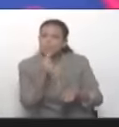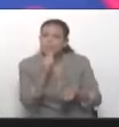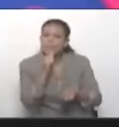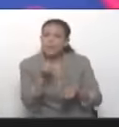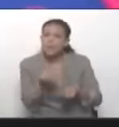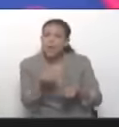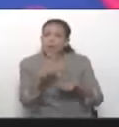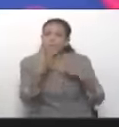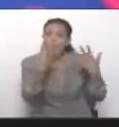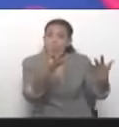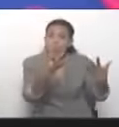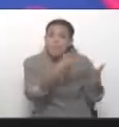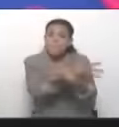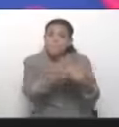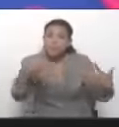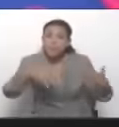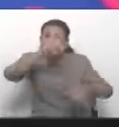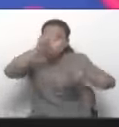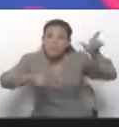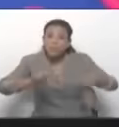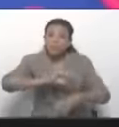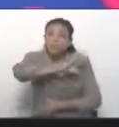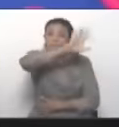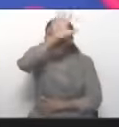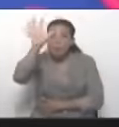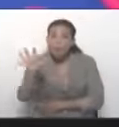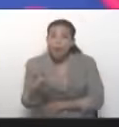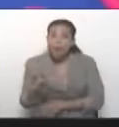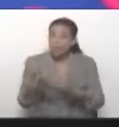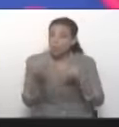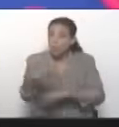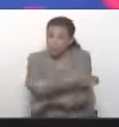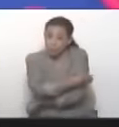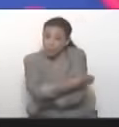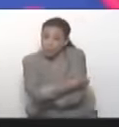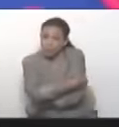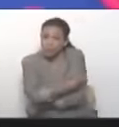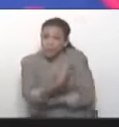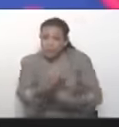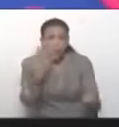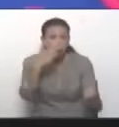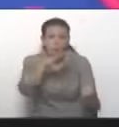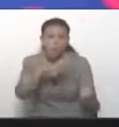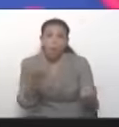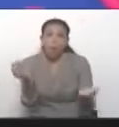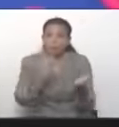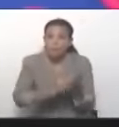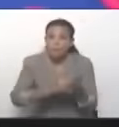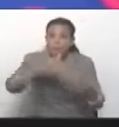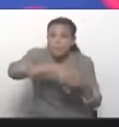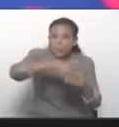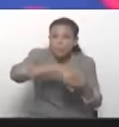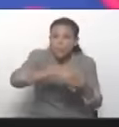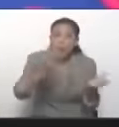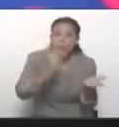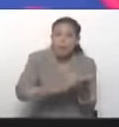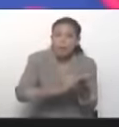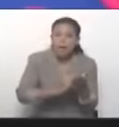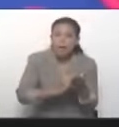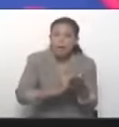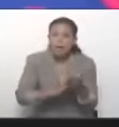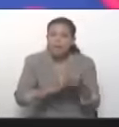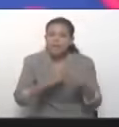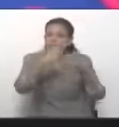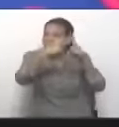que hay 9 millones de venezolanos afuera y que todos son opositores que están detrás de ustedes, desesperados por votar por ustedes? ¿Dónde